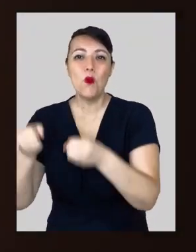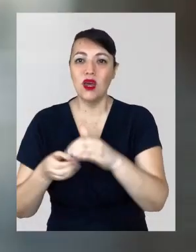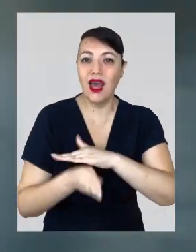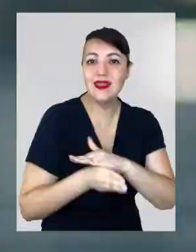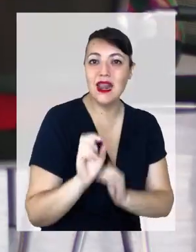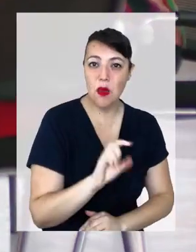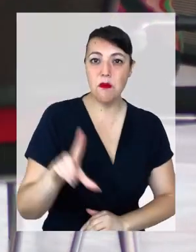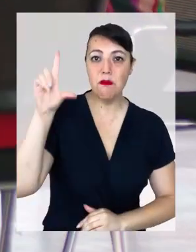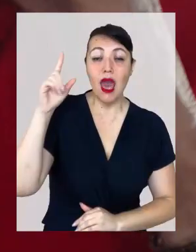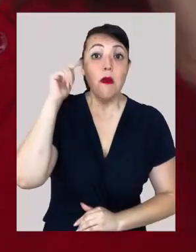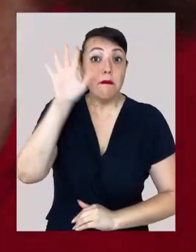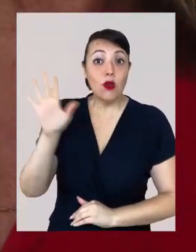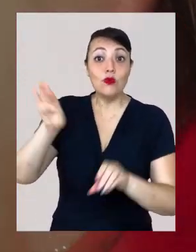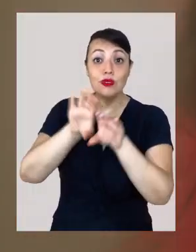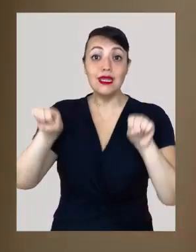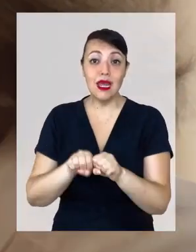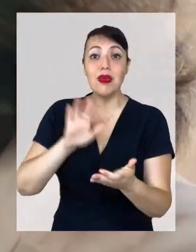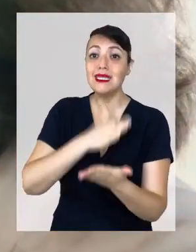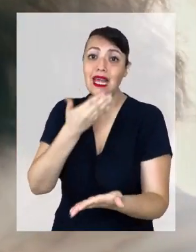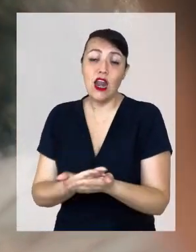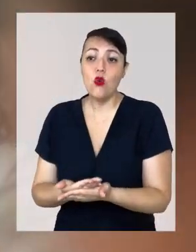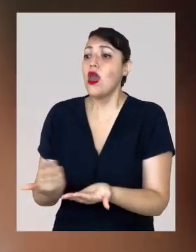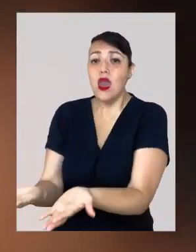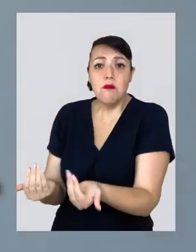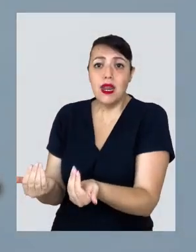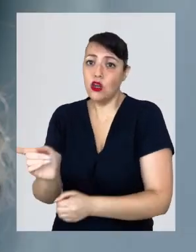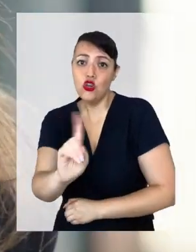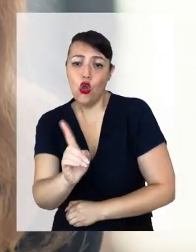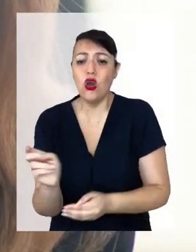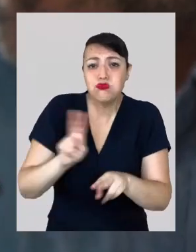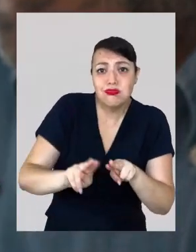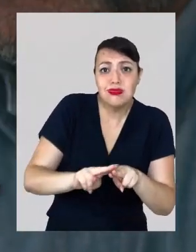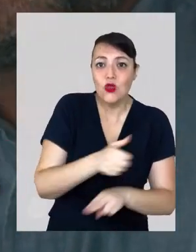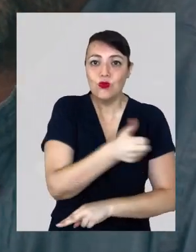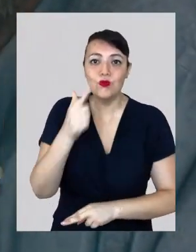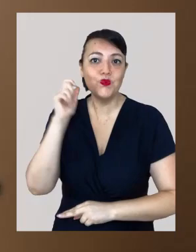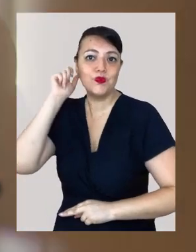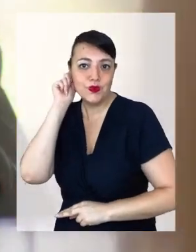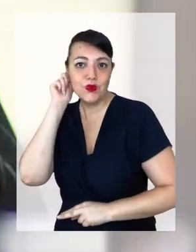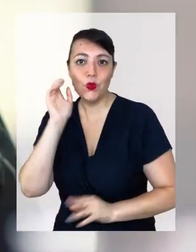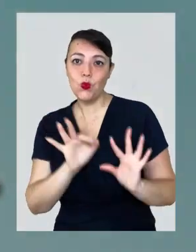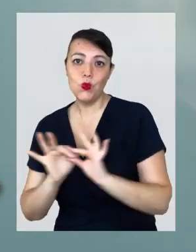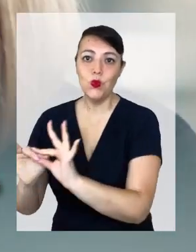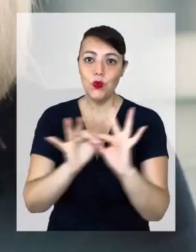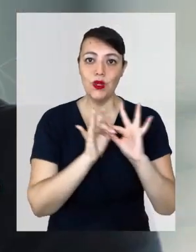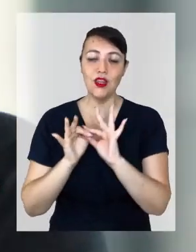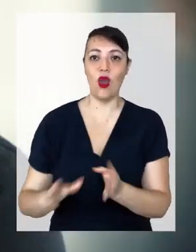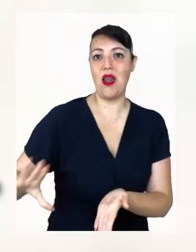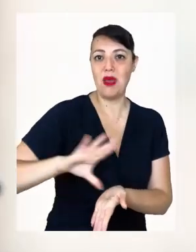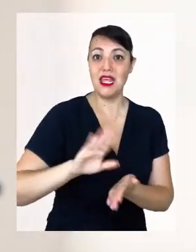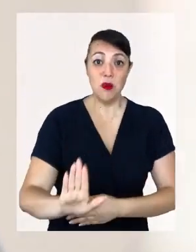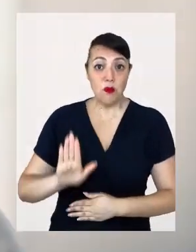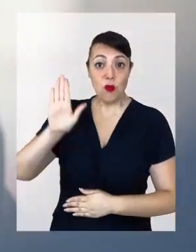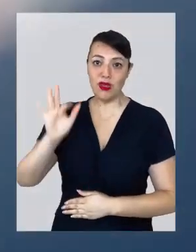más. Imaginemos juntos un sistema de salud por el que no haya que esperar. Y diseñar con todos y todas unidos. Unidos. El